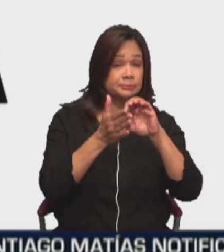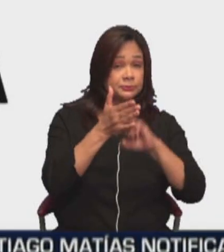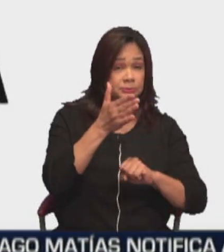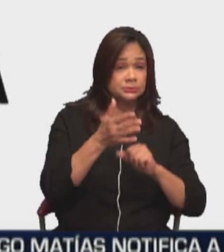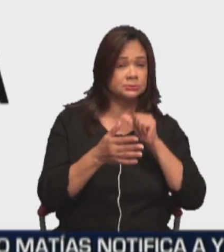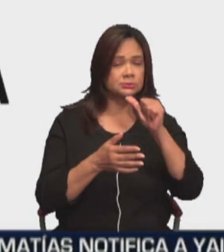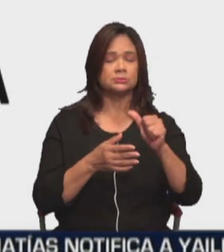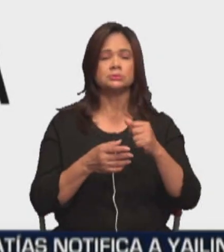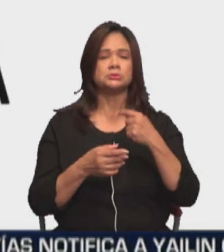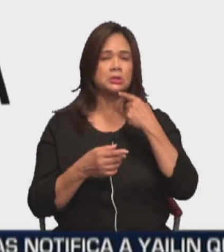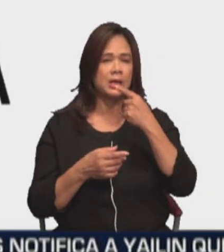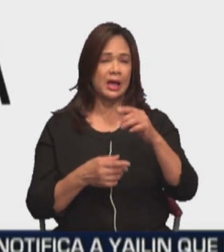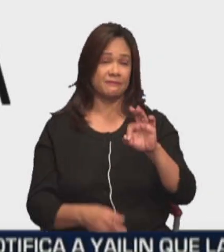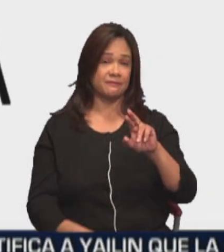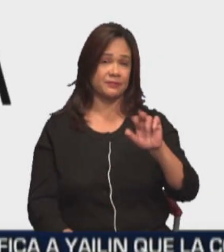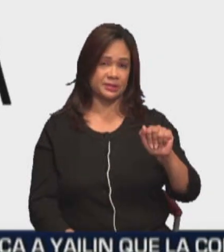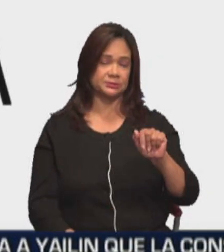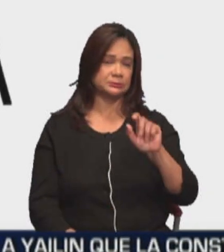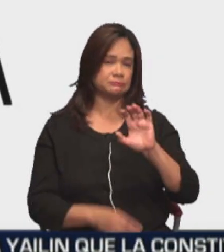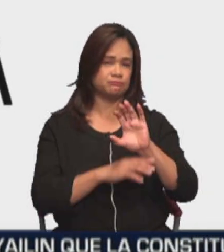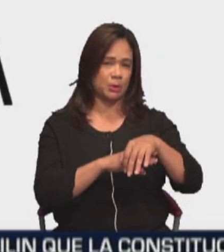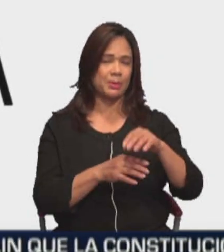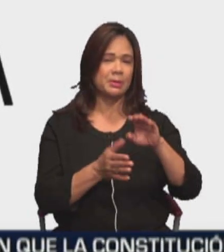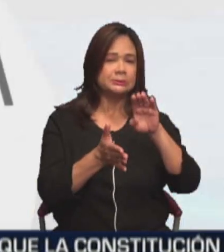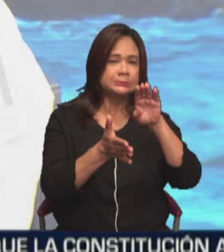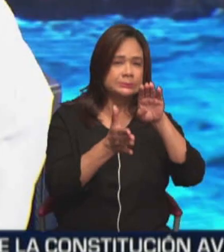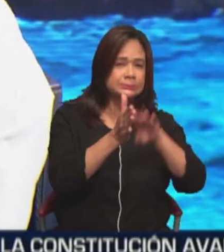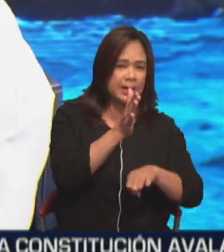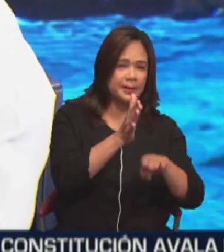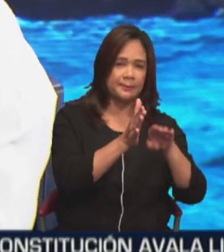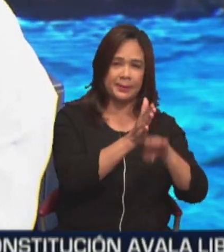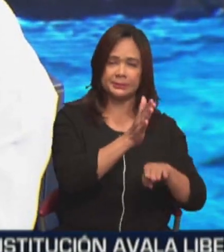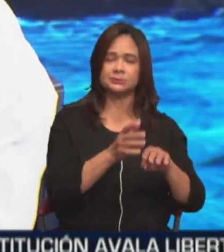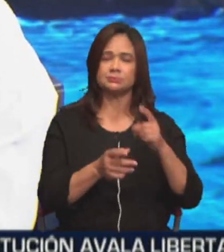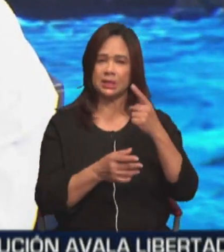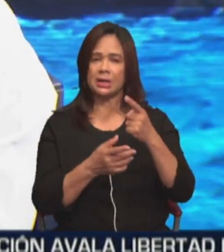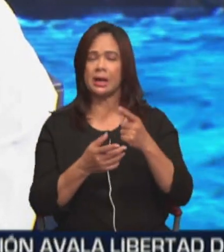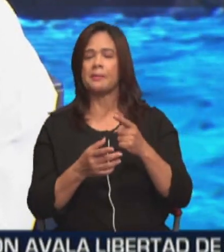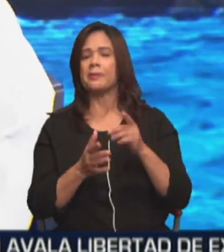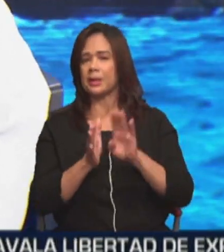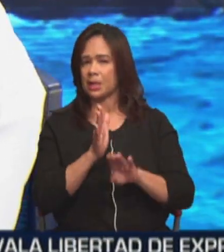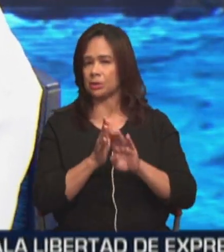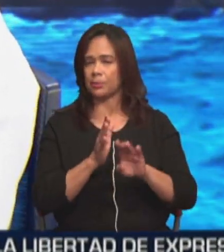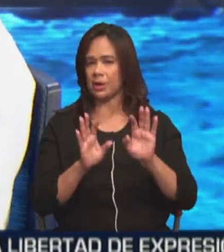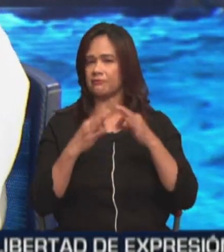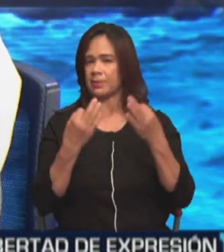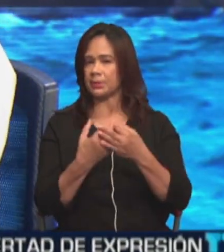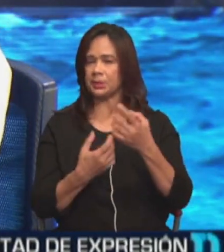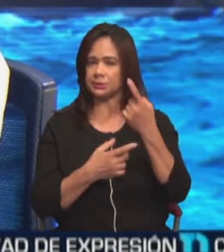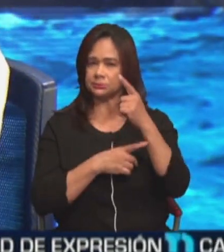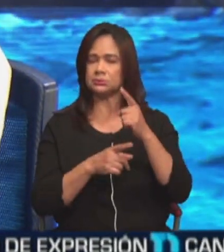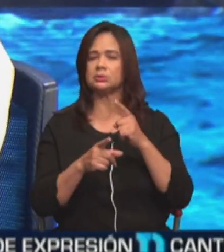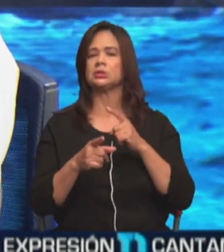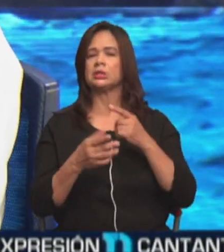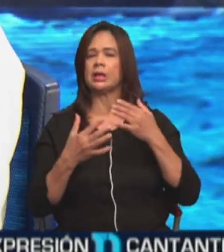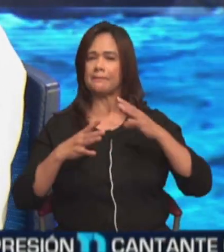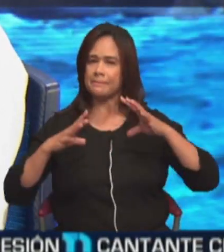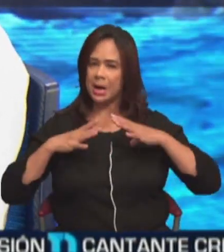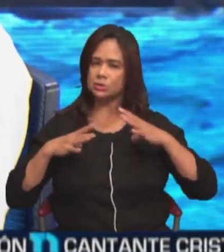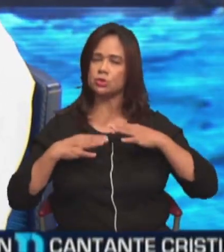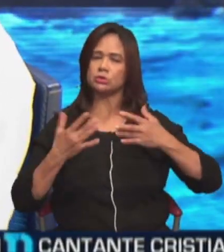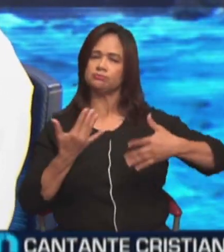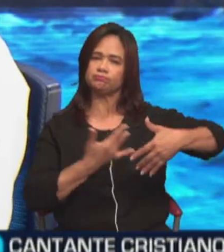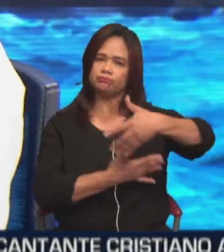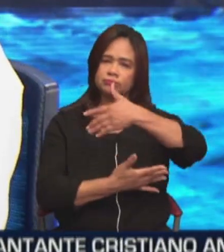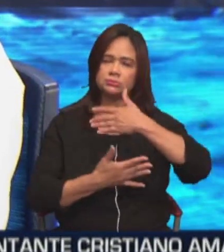avisen en la feria y yo forzo. Pero me ha resultado, como te digo, educar a la familia dominicana a planificar.